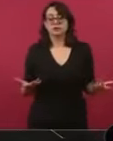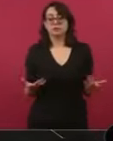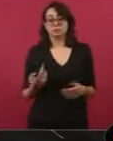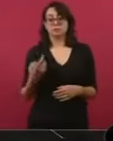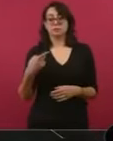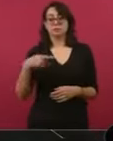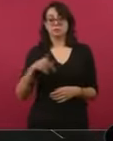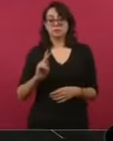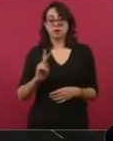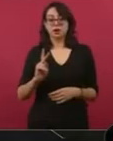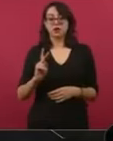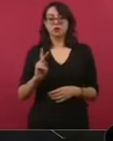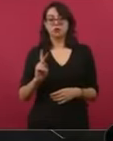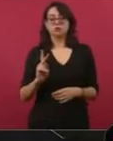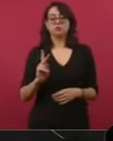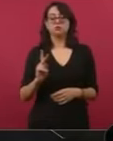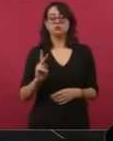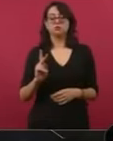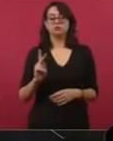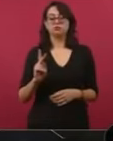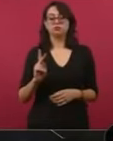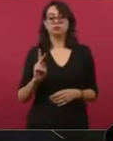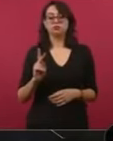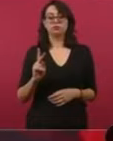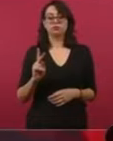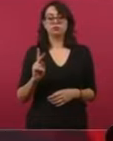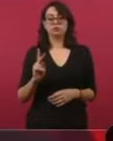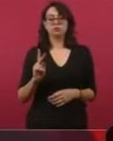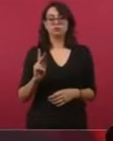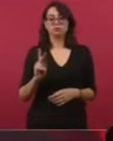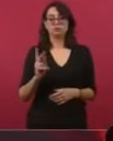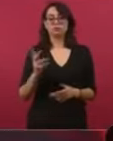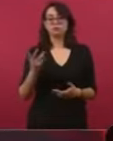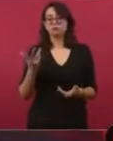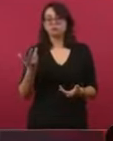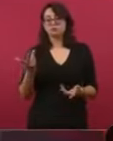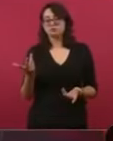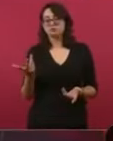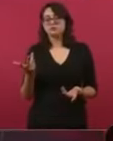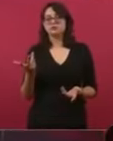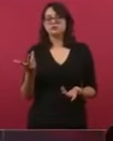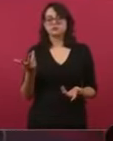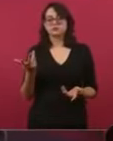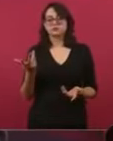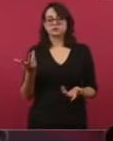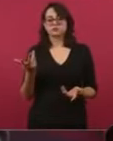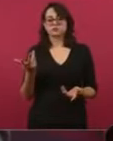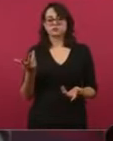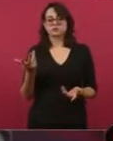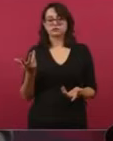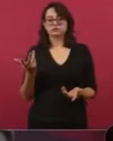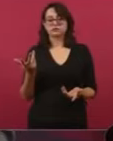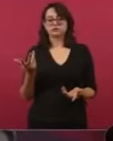sin hacerlo